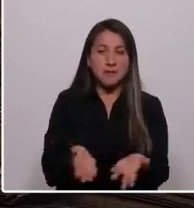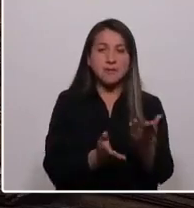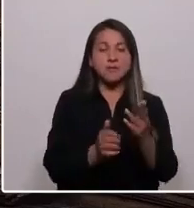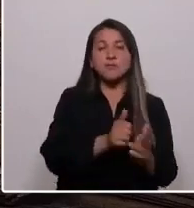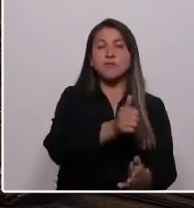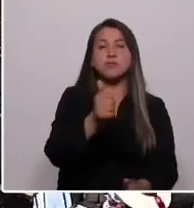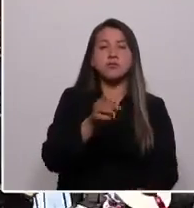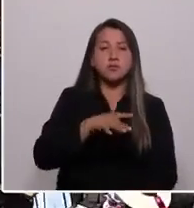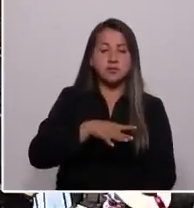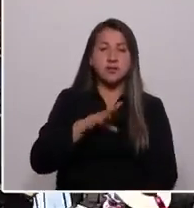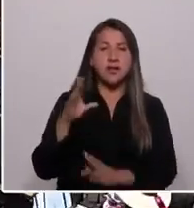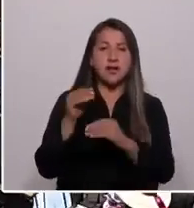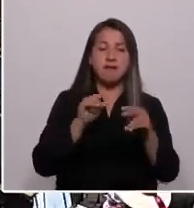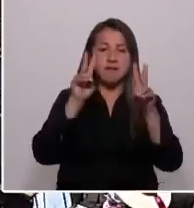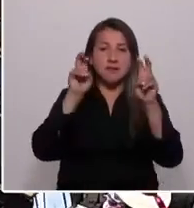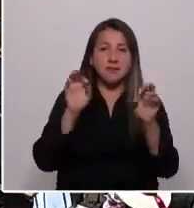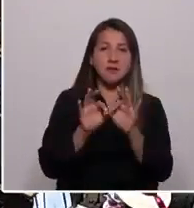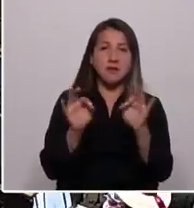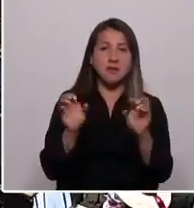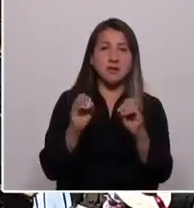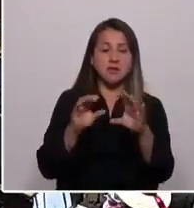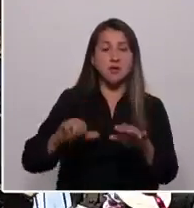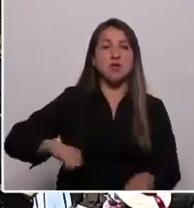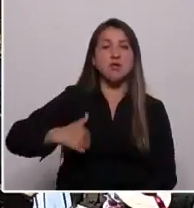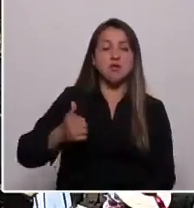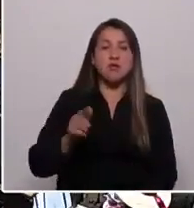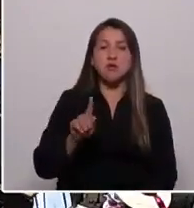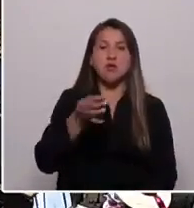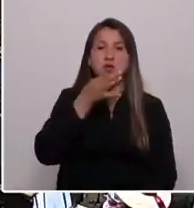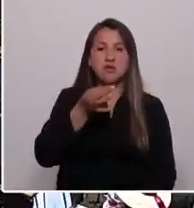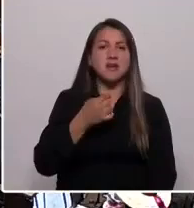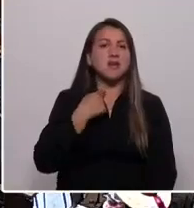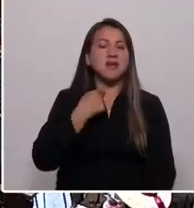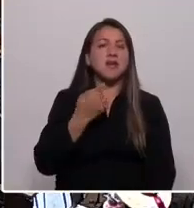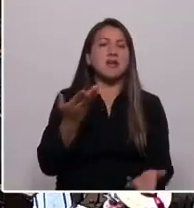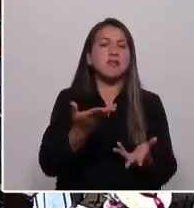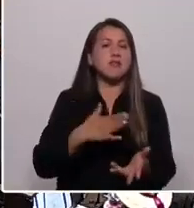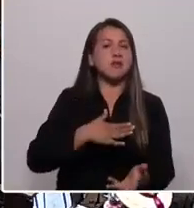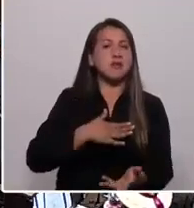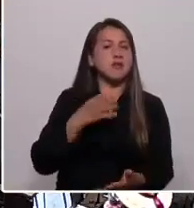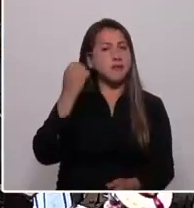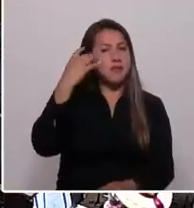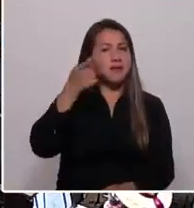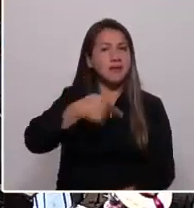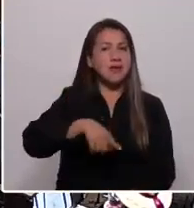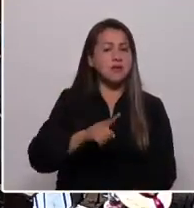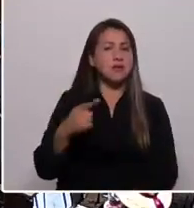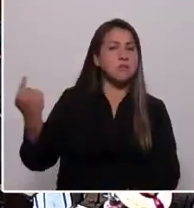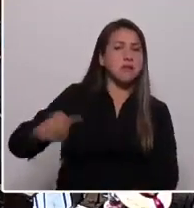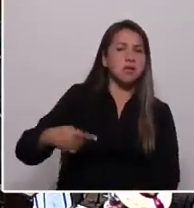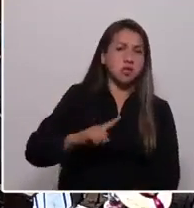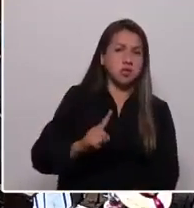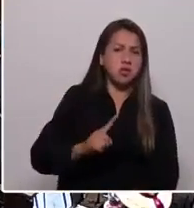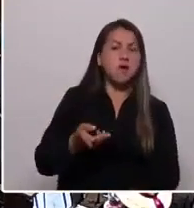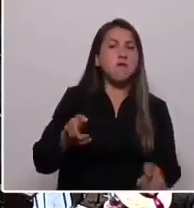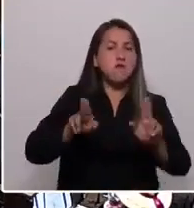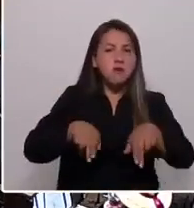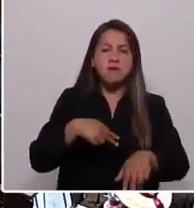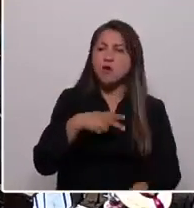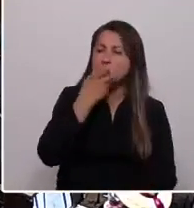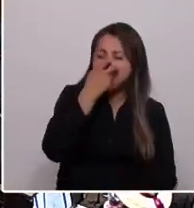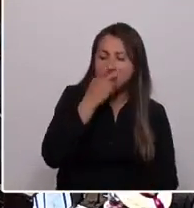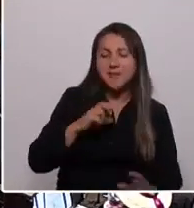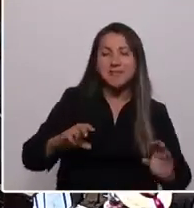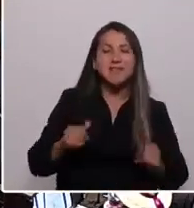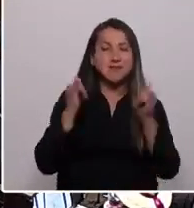Chile hable de educación, que la juventud nos diga qué y cómo quieren aprender, que la educación vuelva a ser curiosa, gozosa,